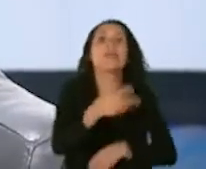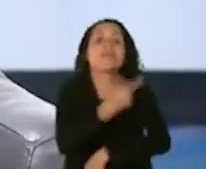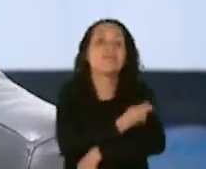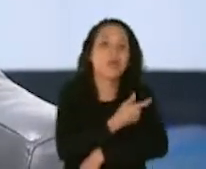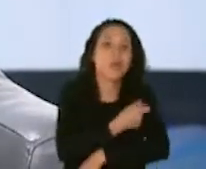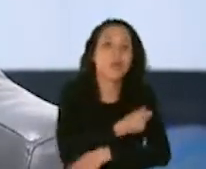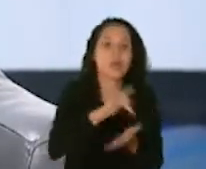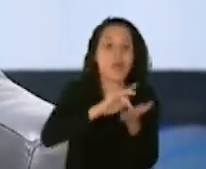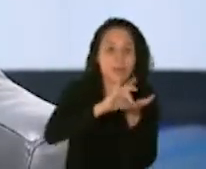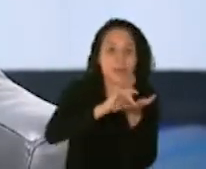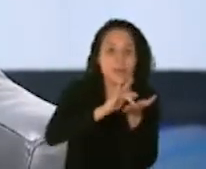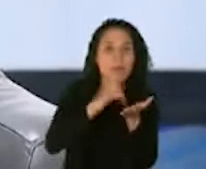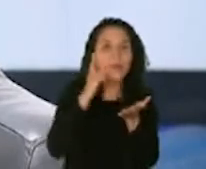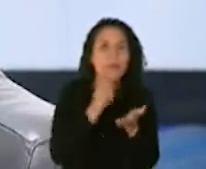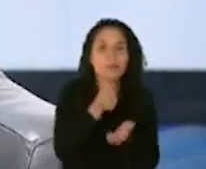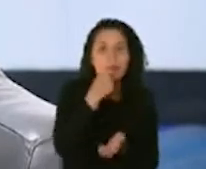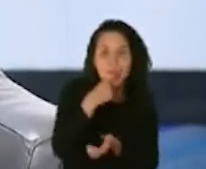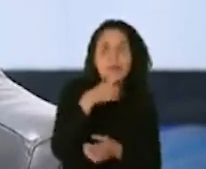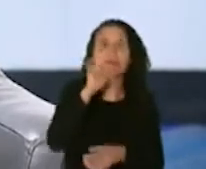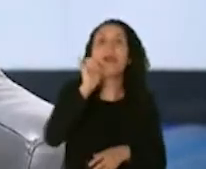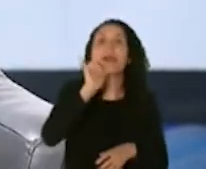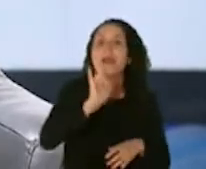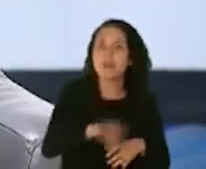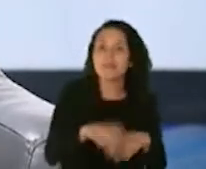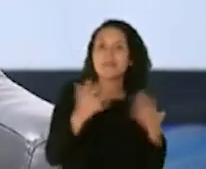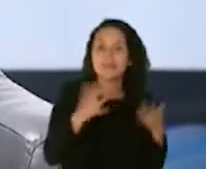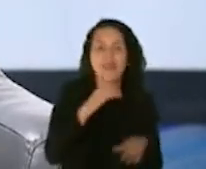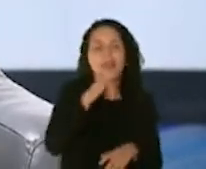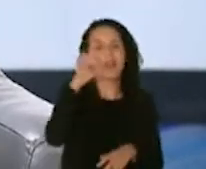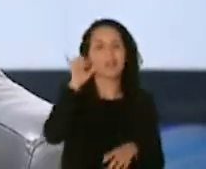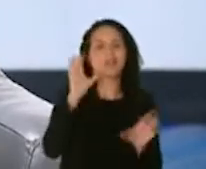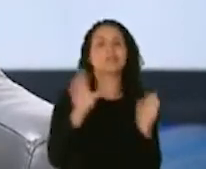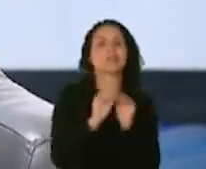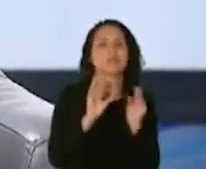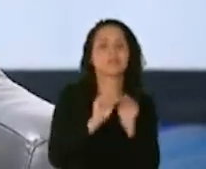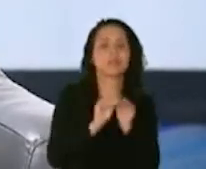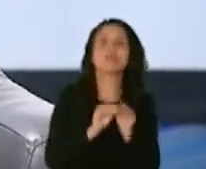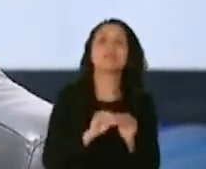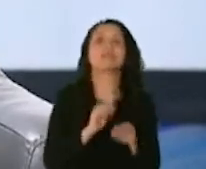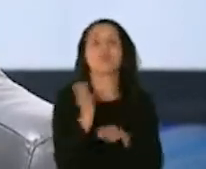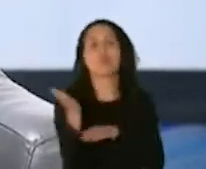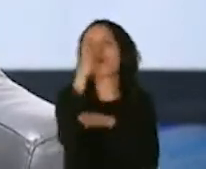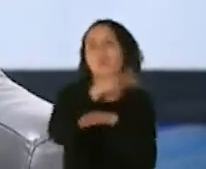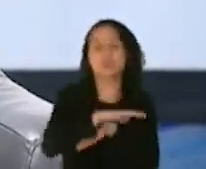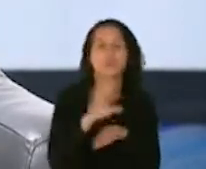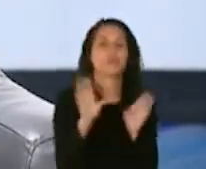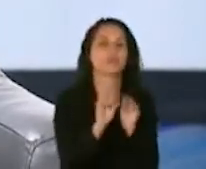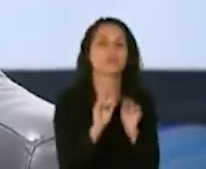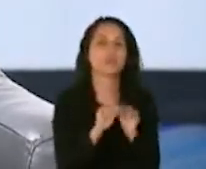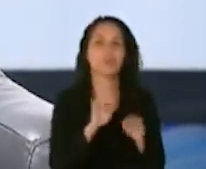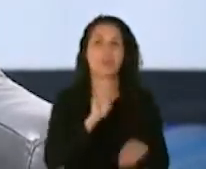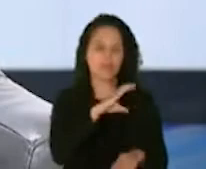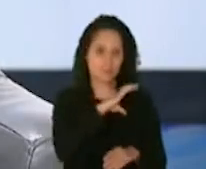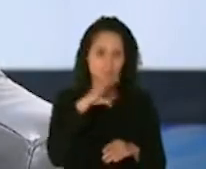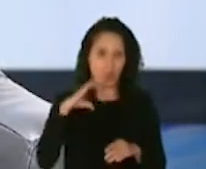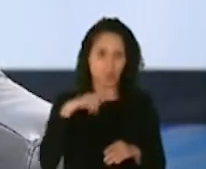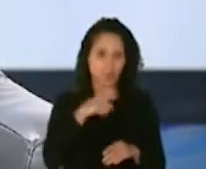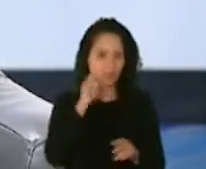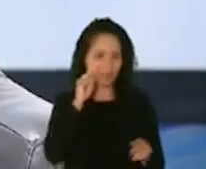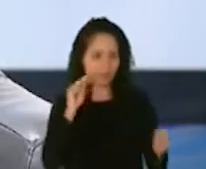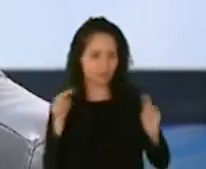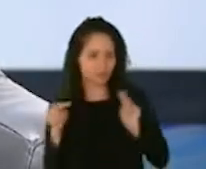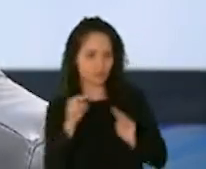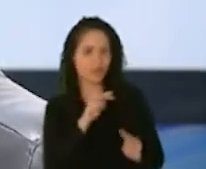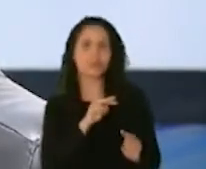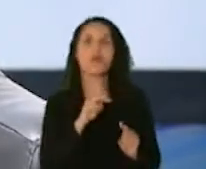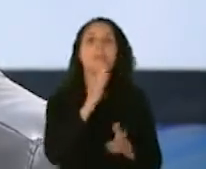y medicamentos biológicos tuvo su reunión ayer. Estuvieron reunidos todo el día. Este es un comité que mira la